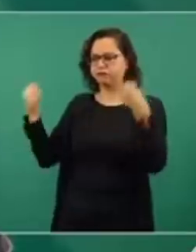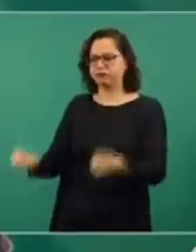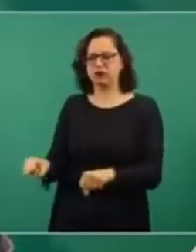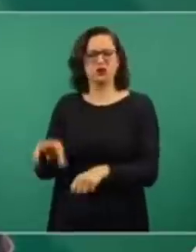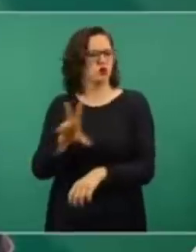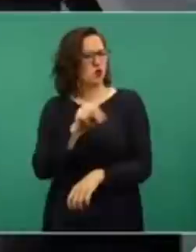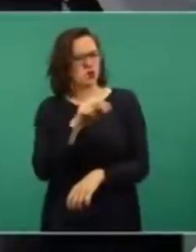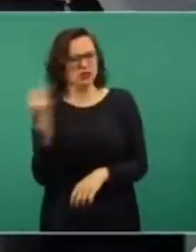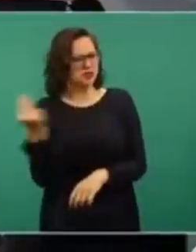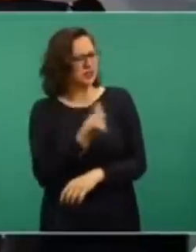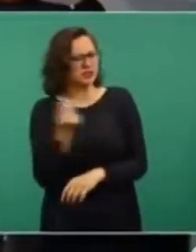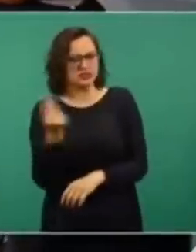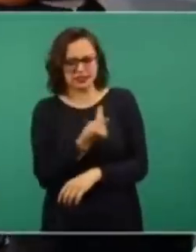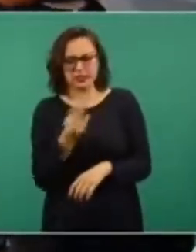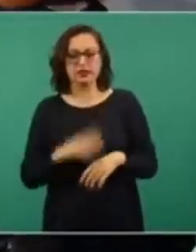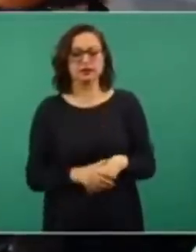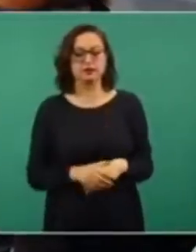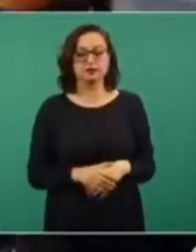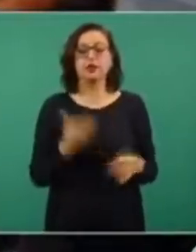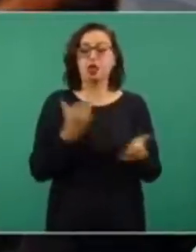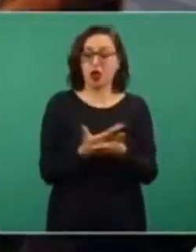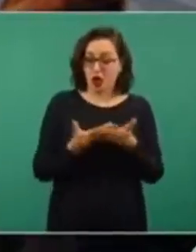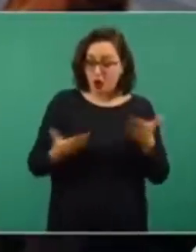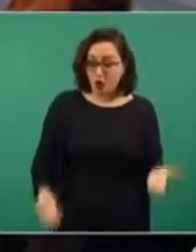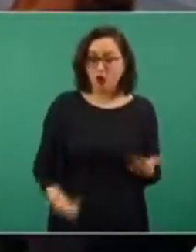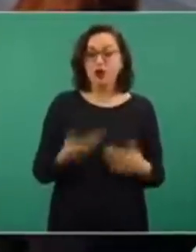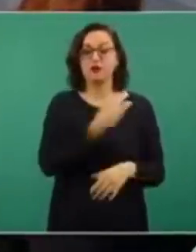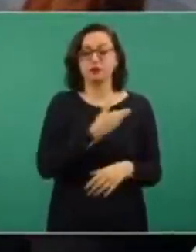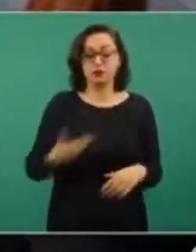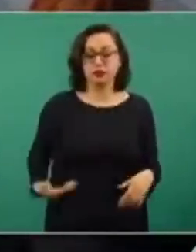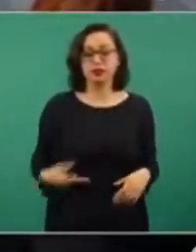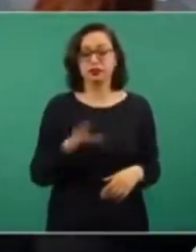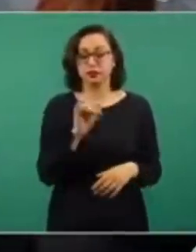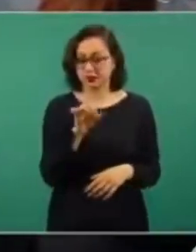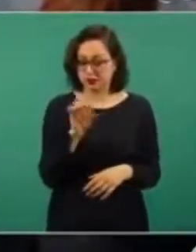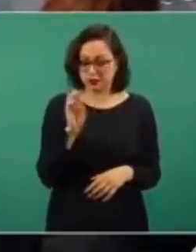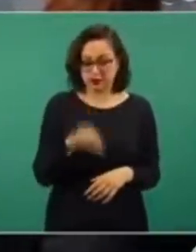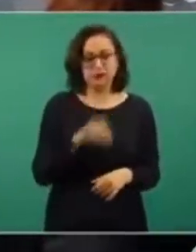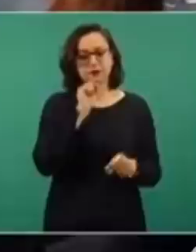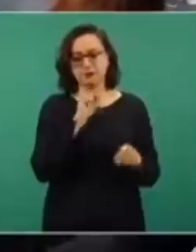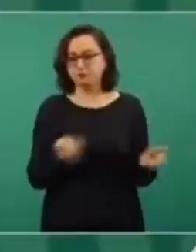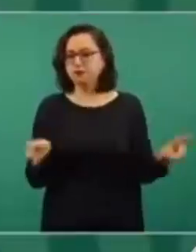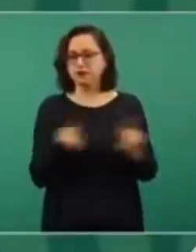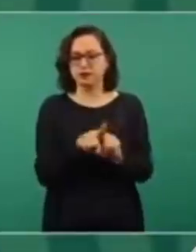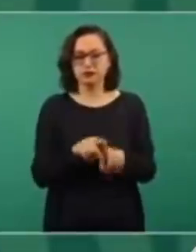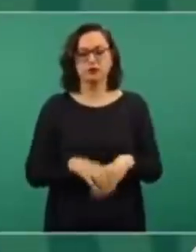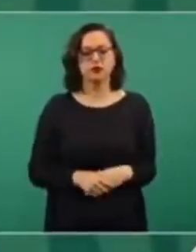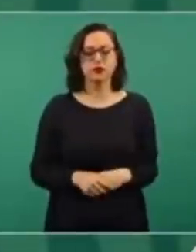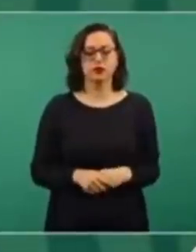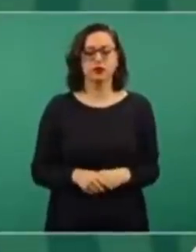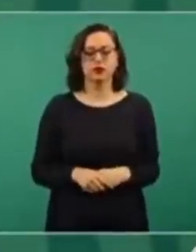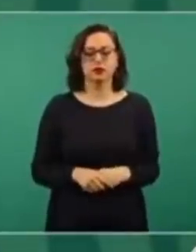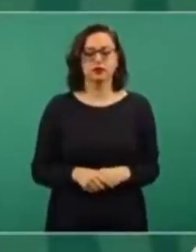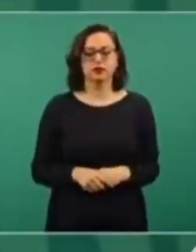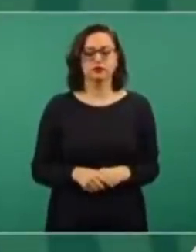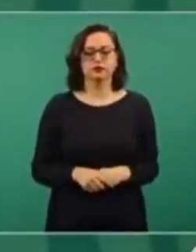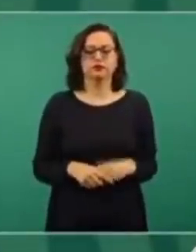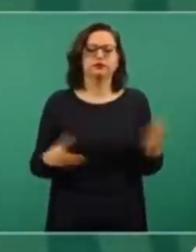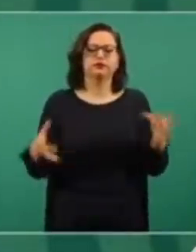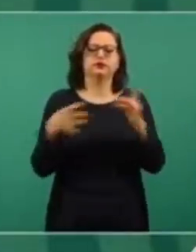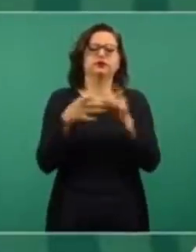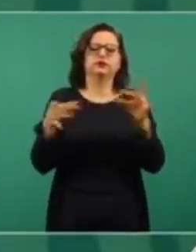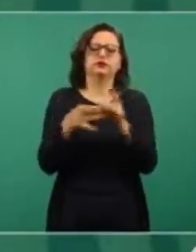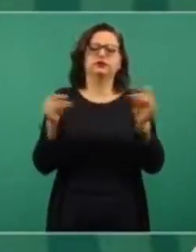Y es lo mismo que estamos haciendo ahora. ¿Por qué aclaro esto?